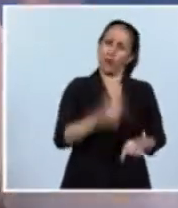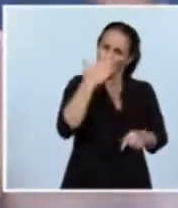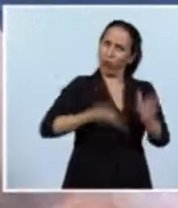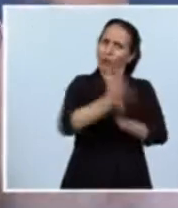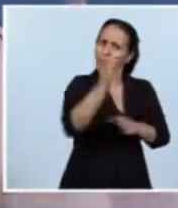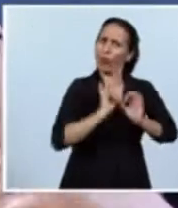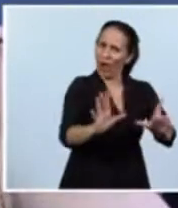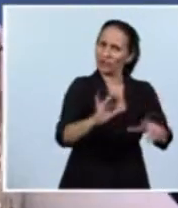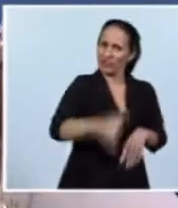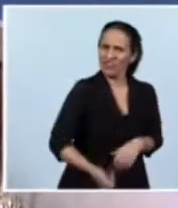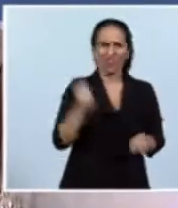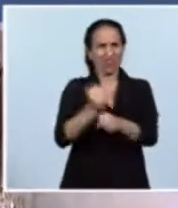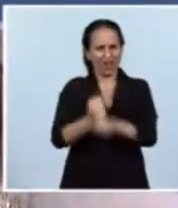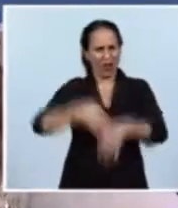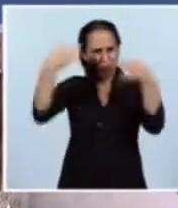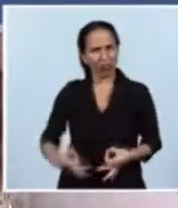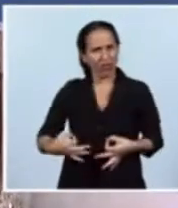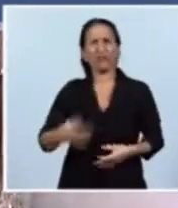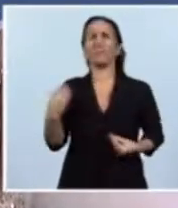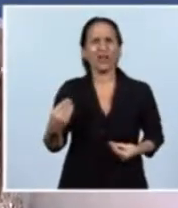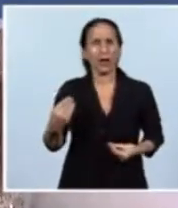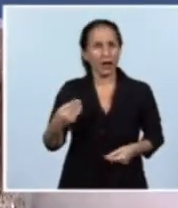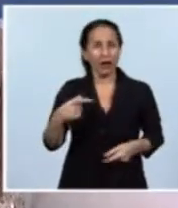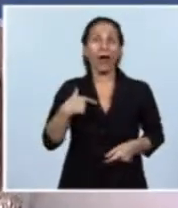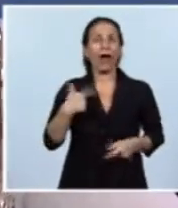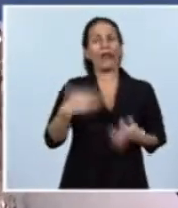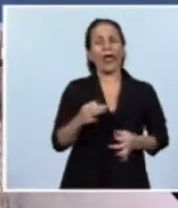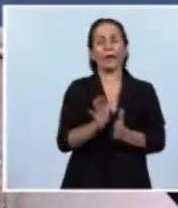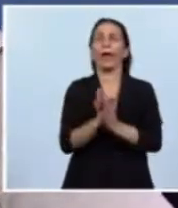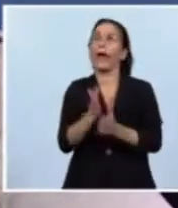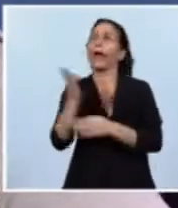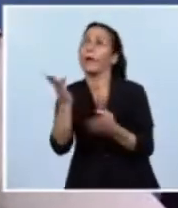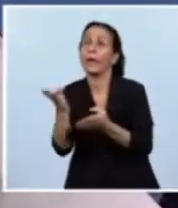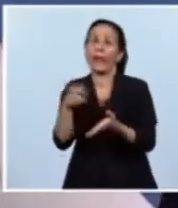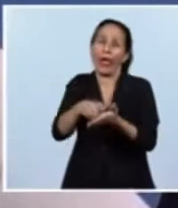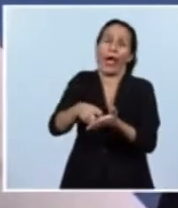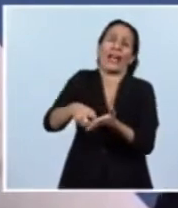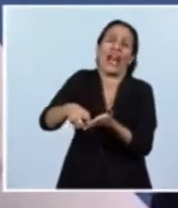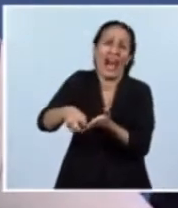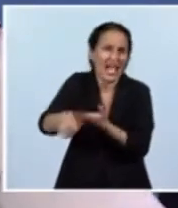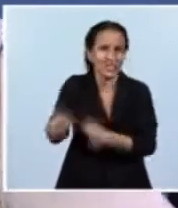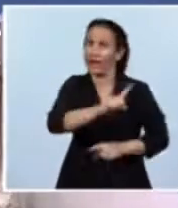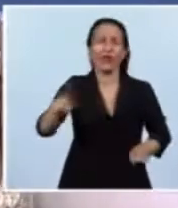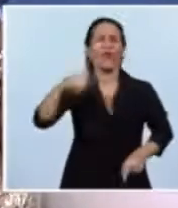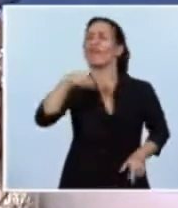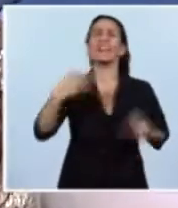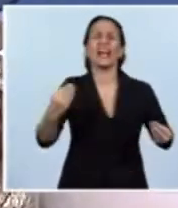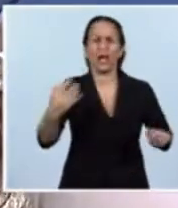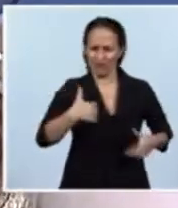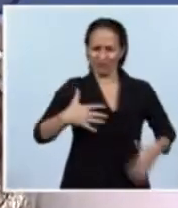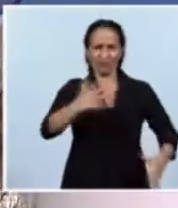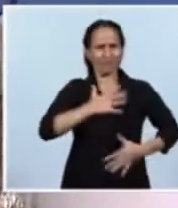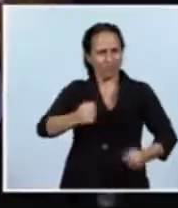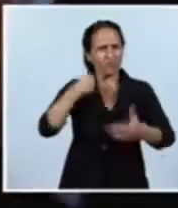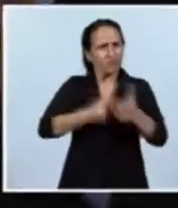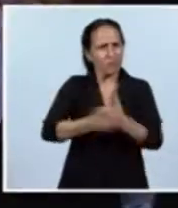pueda tener un trabajo digno, no hace falta arrastrarse, hace falta mucho patriotismo, mucha dignidad,